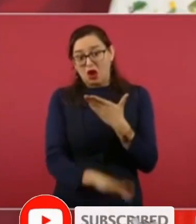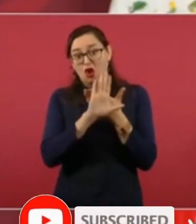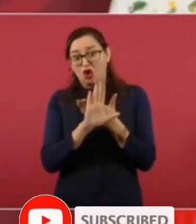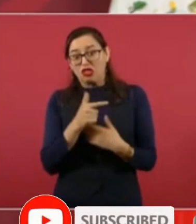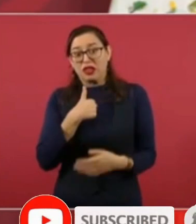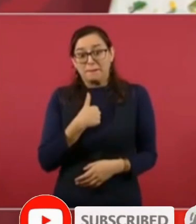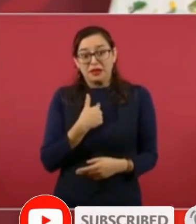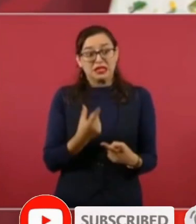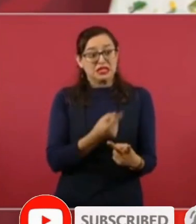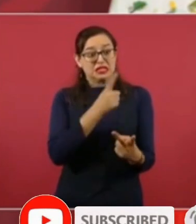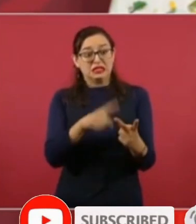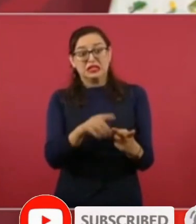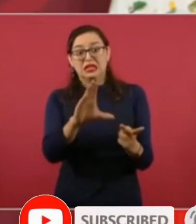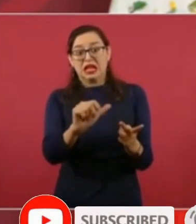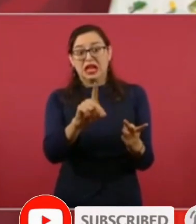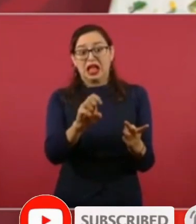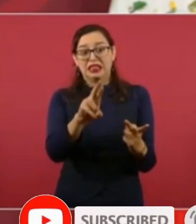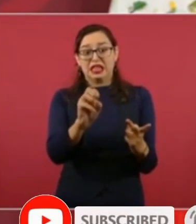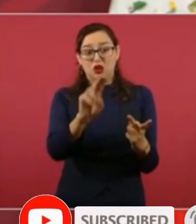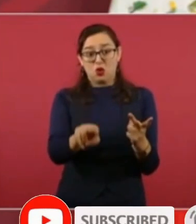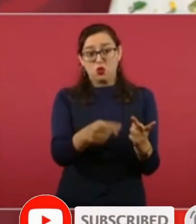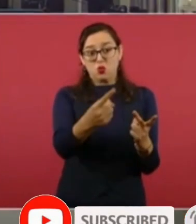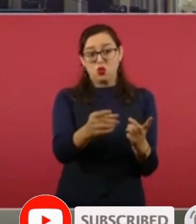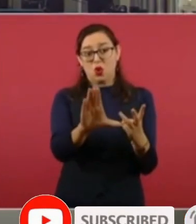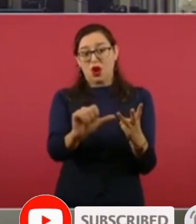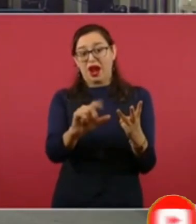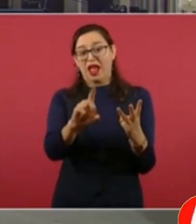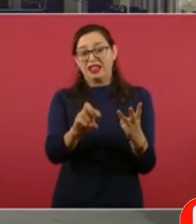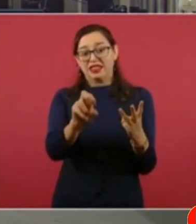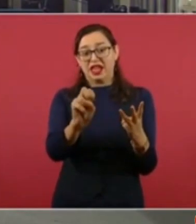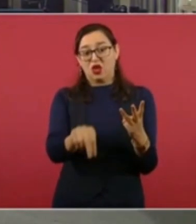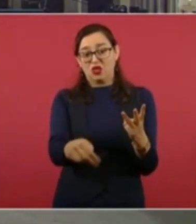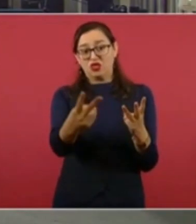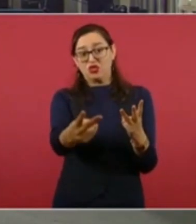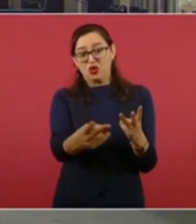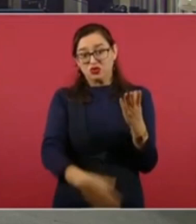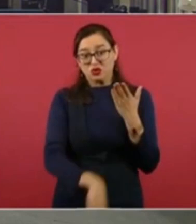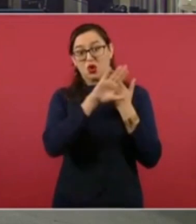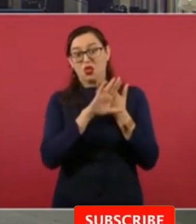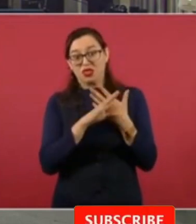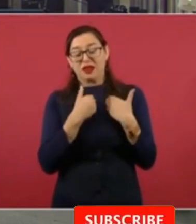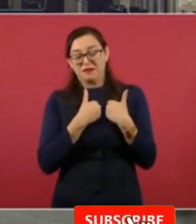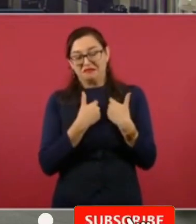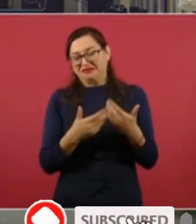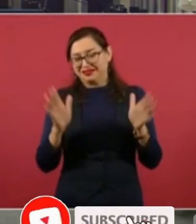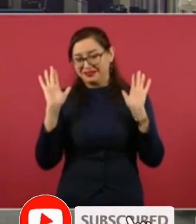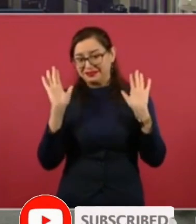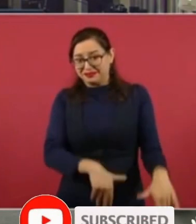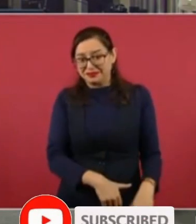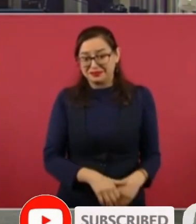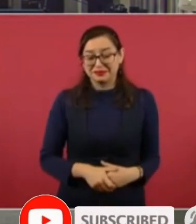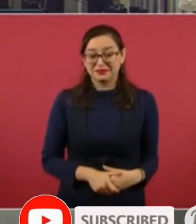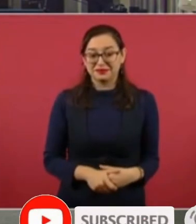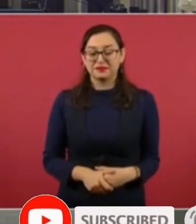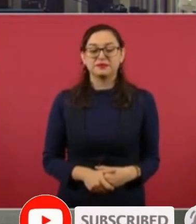Calderón 1 y Calderón 2 presidente ya que manda el pueblo como dice usted para cerrar y